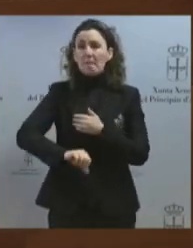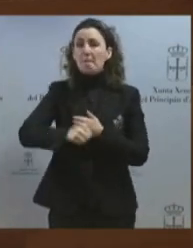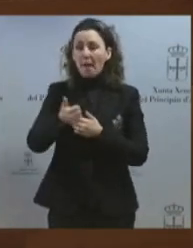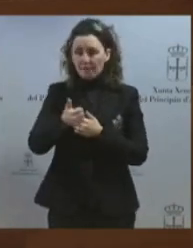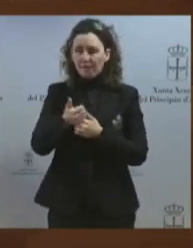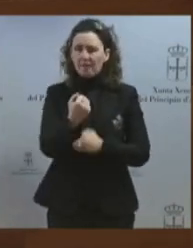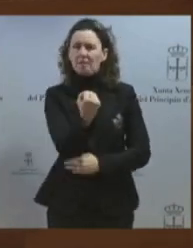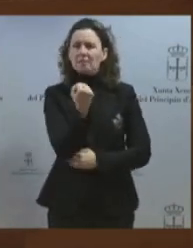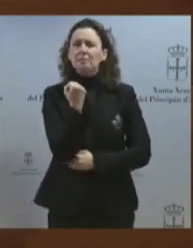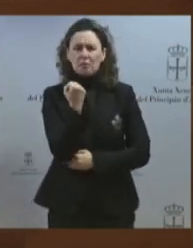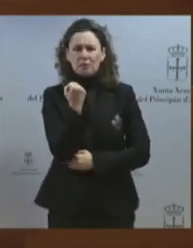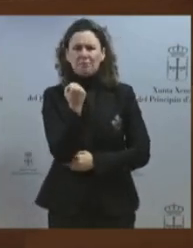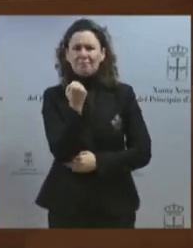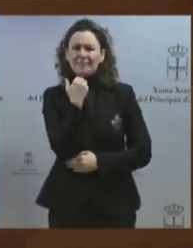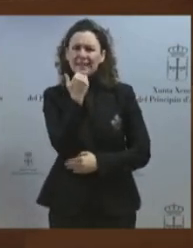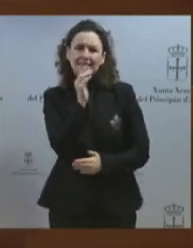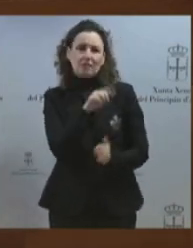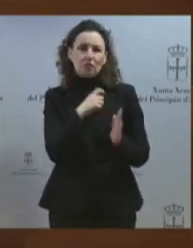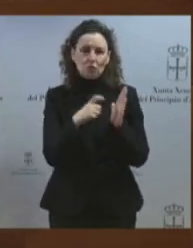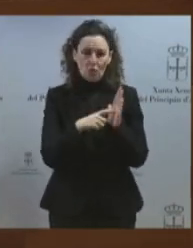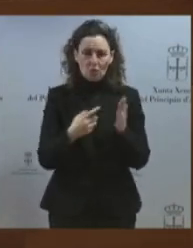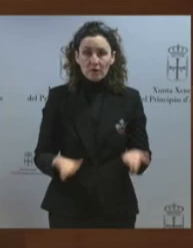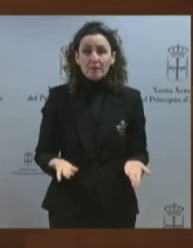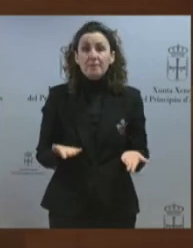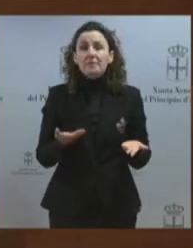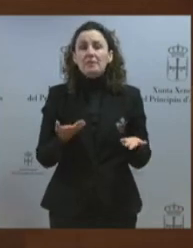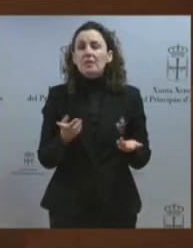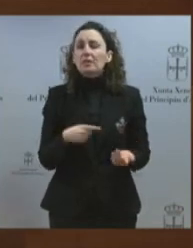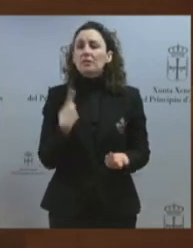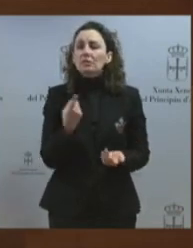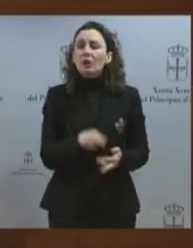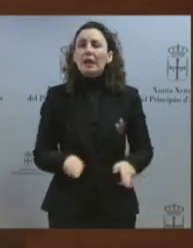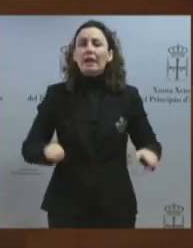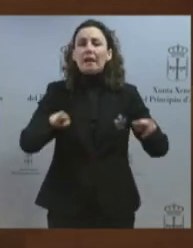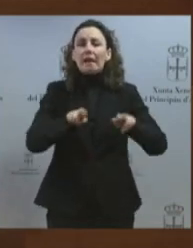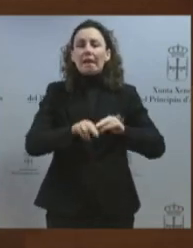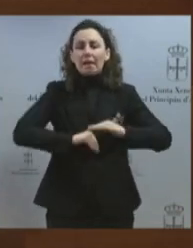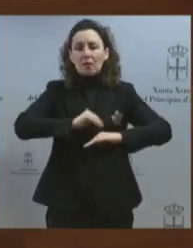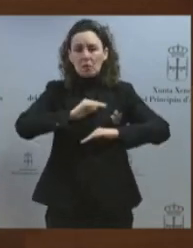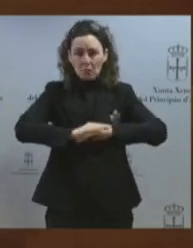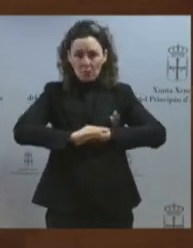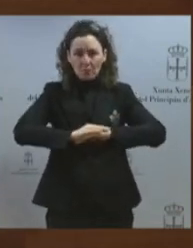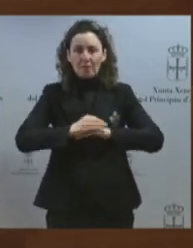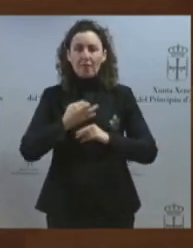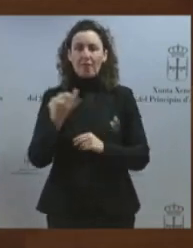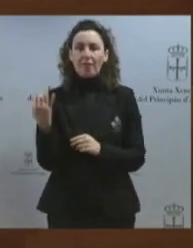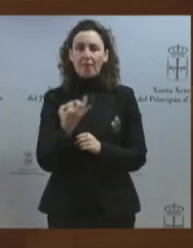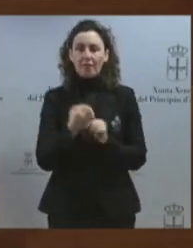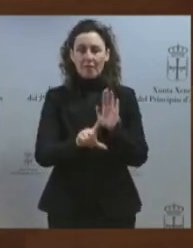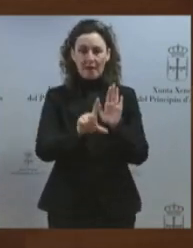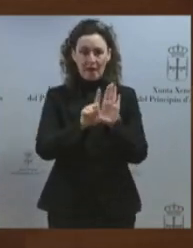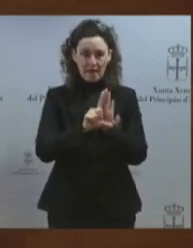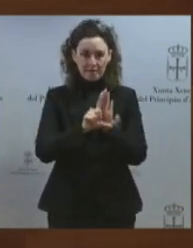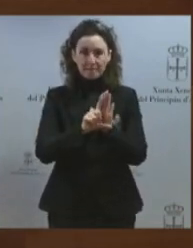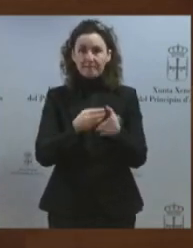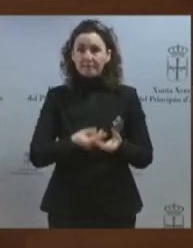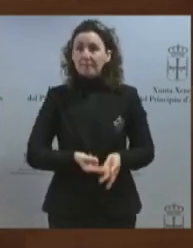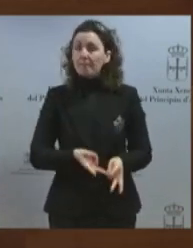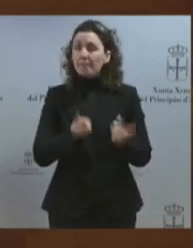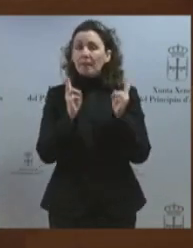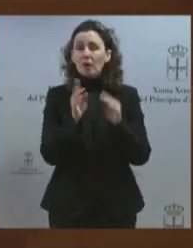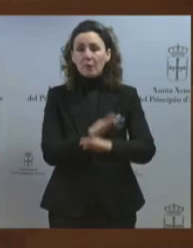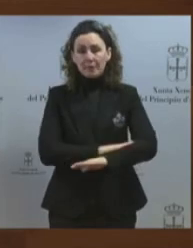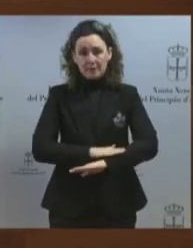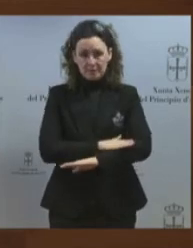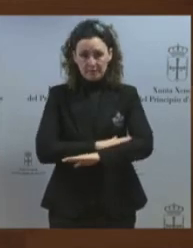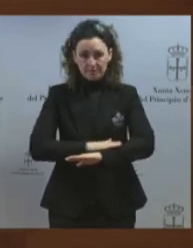eso, queremos insistir en el cumplimiento de una obligación legal y democrática del Gobierno. Hay que acelerar el